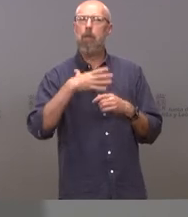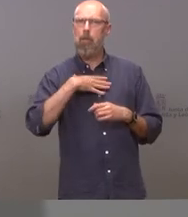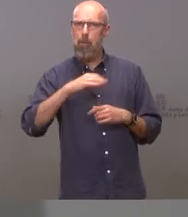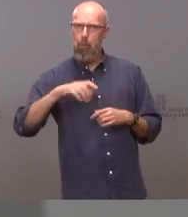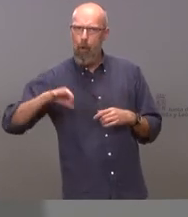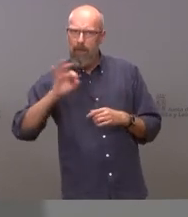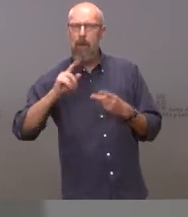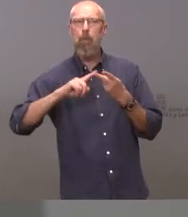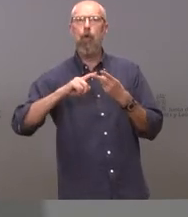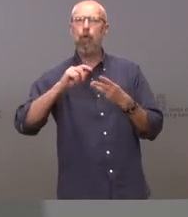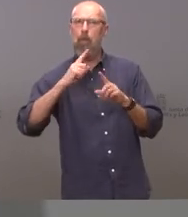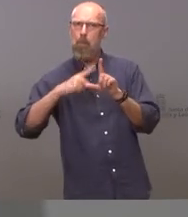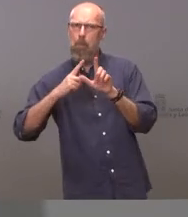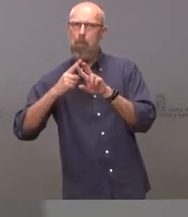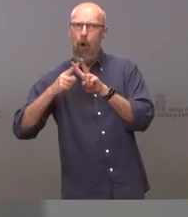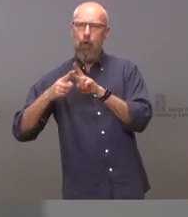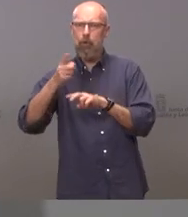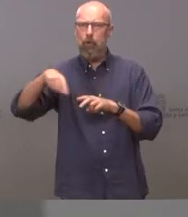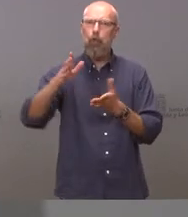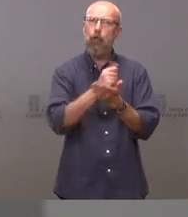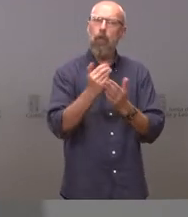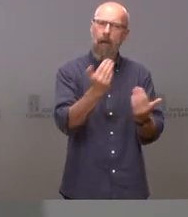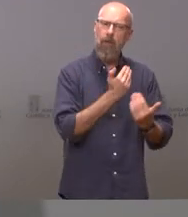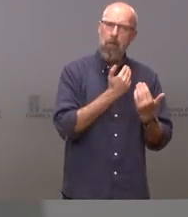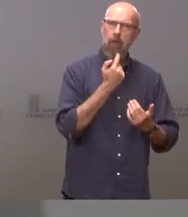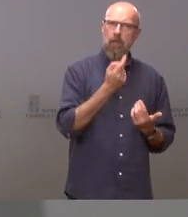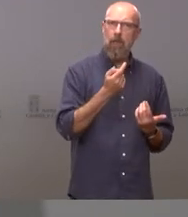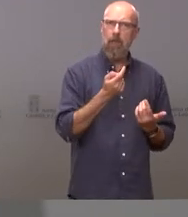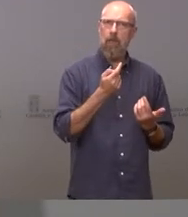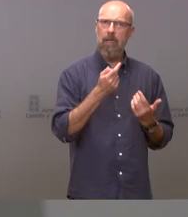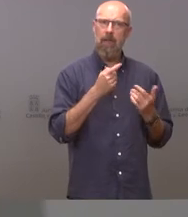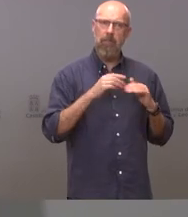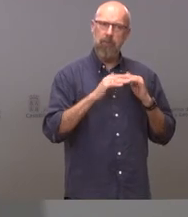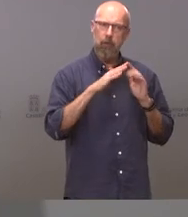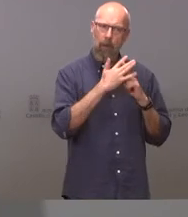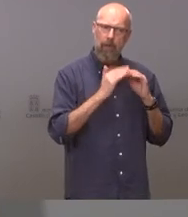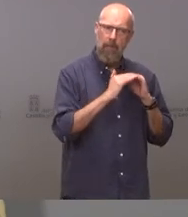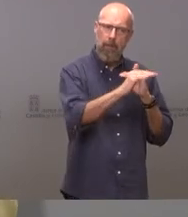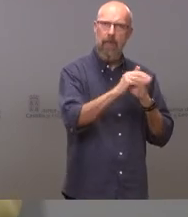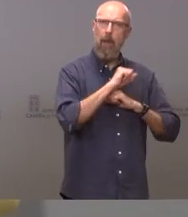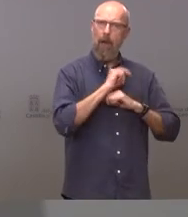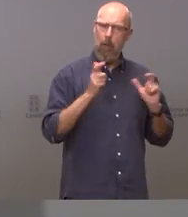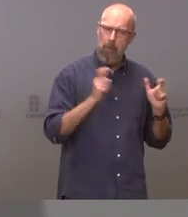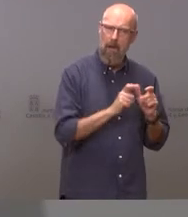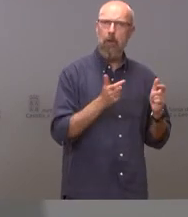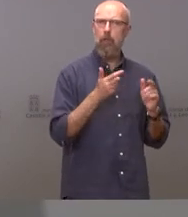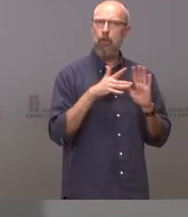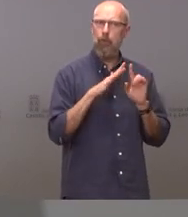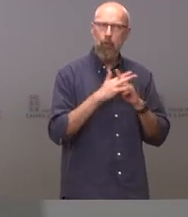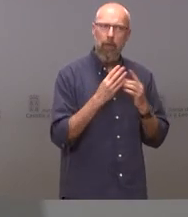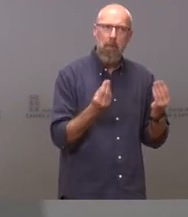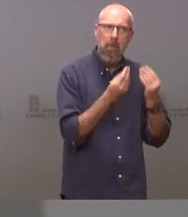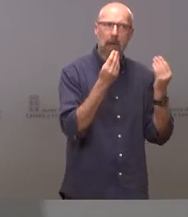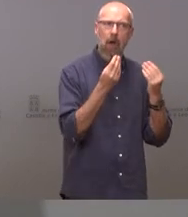voto crecen cuando haya estabilidad cuando hay crecimiento cuando baja el paro no parece yo es que no